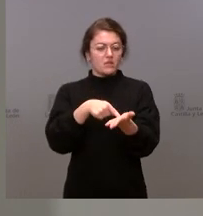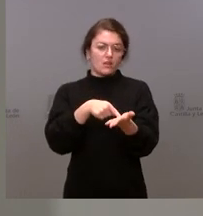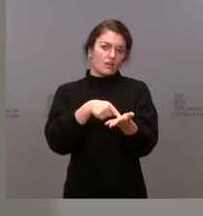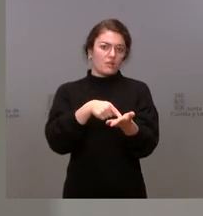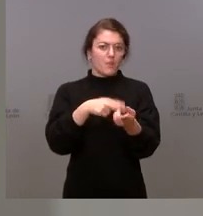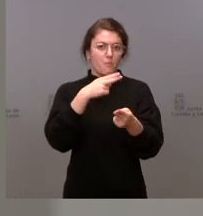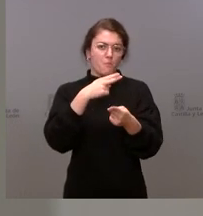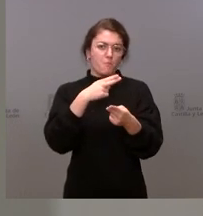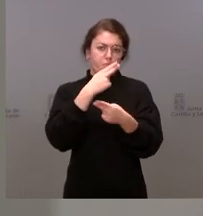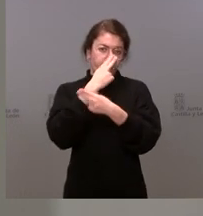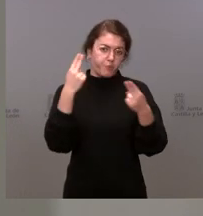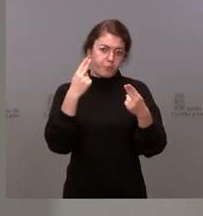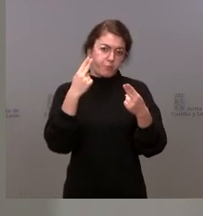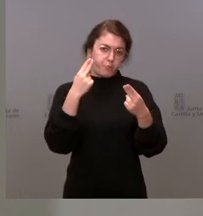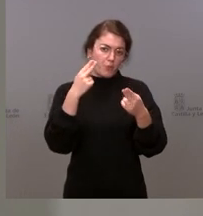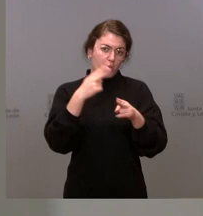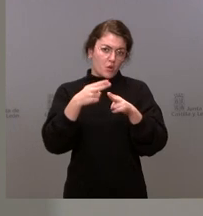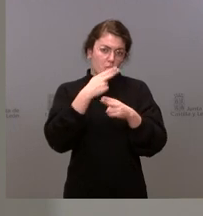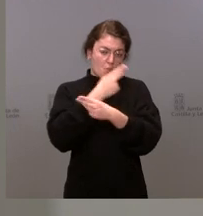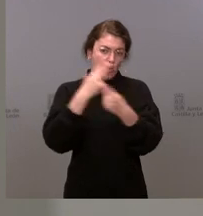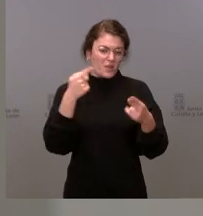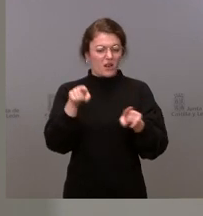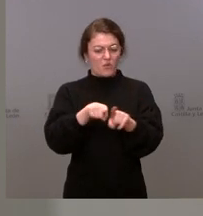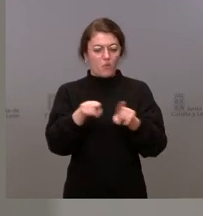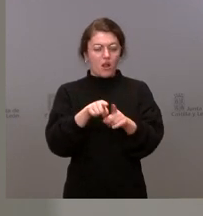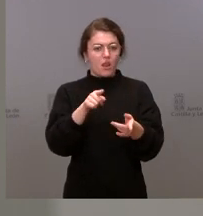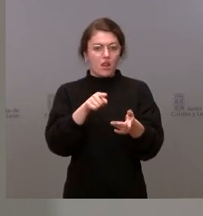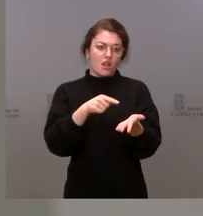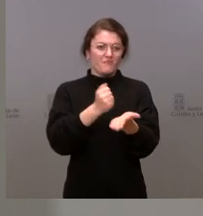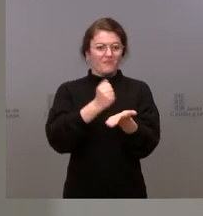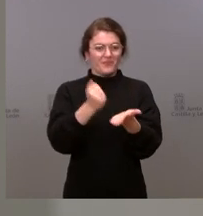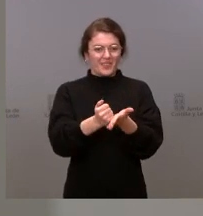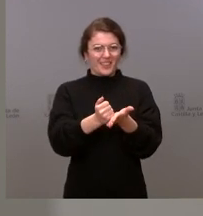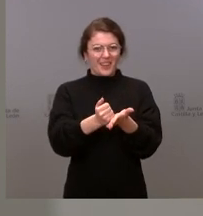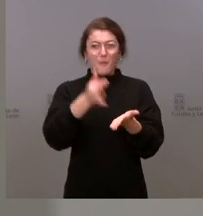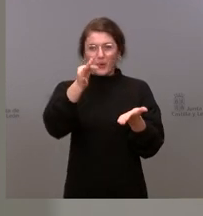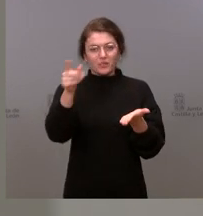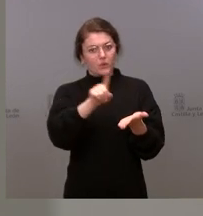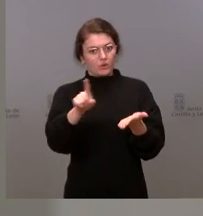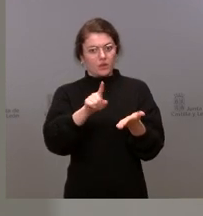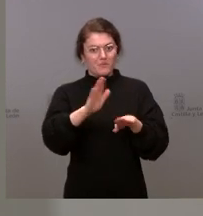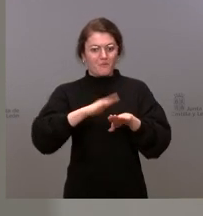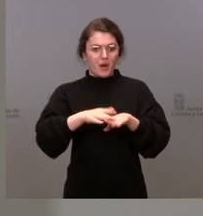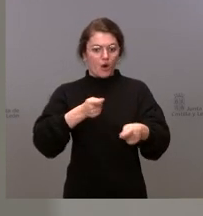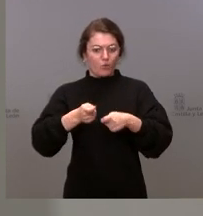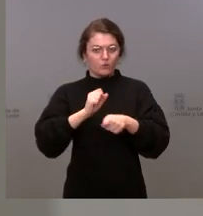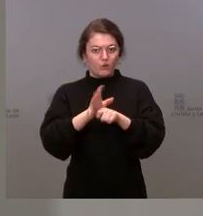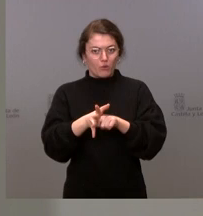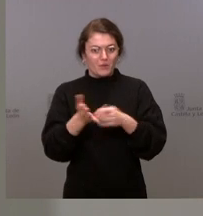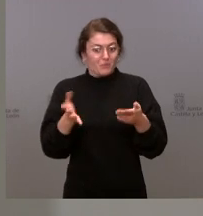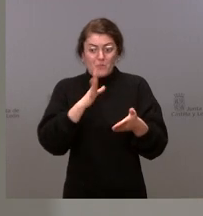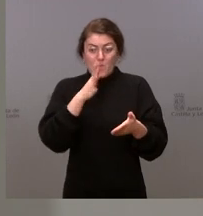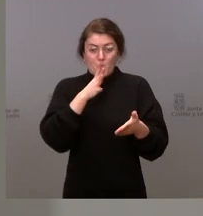no ha colaborado al control de la epidemia en este momento. Los números así lo dicen